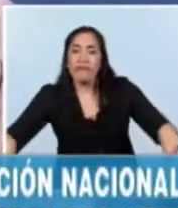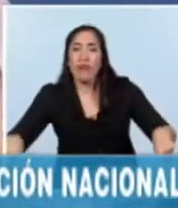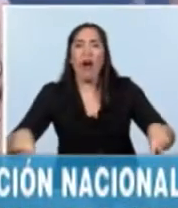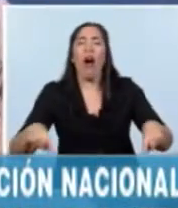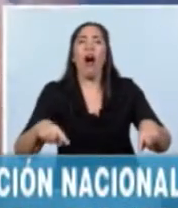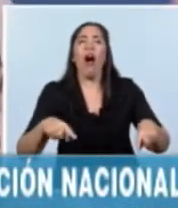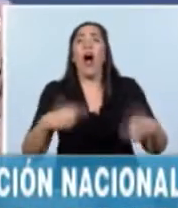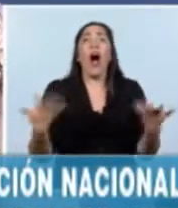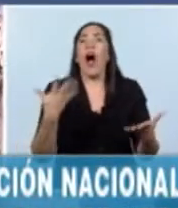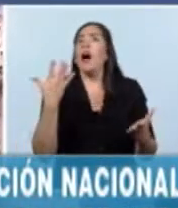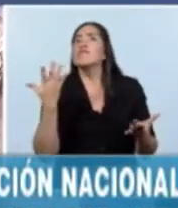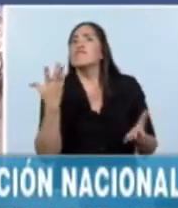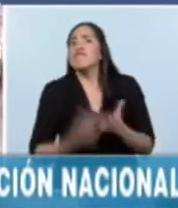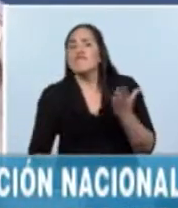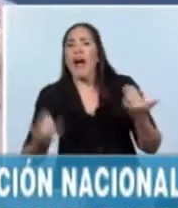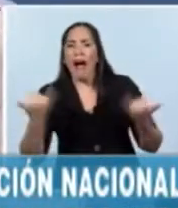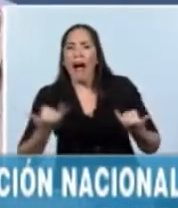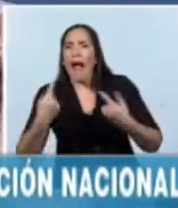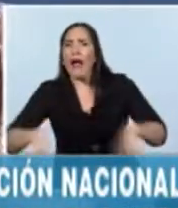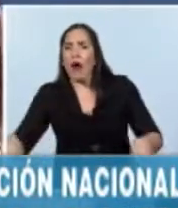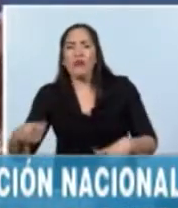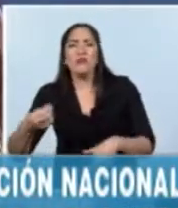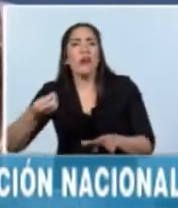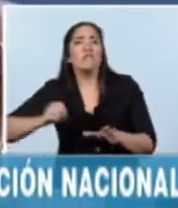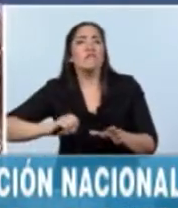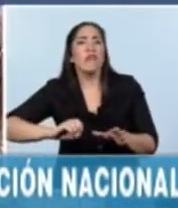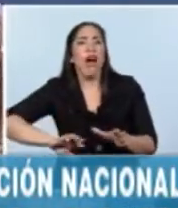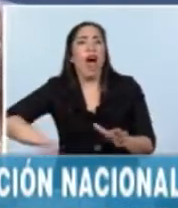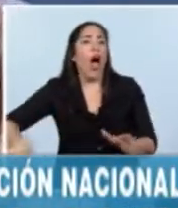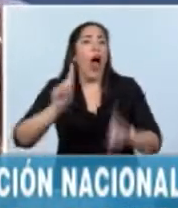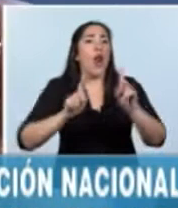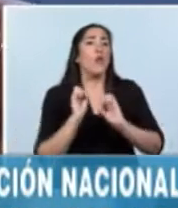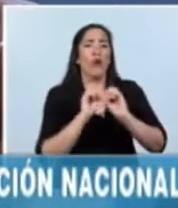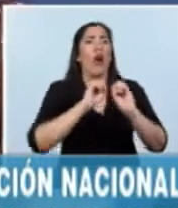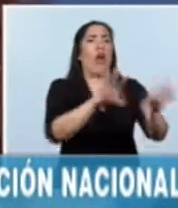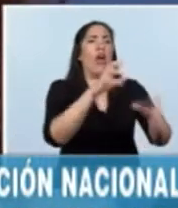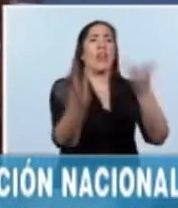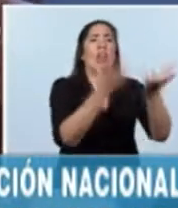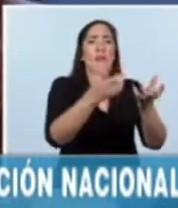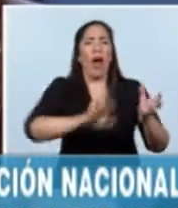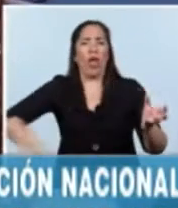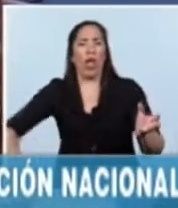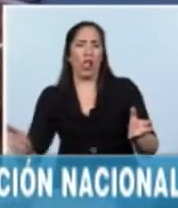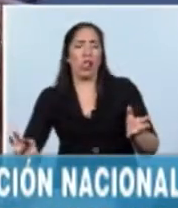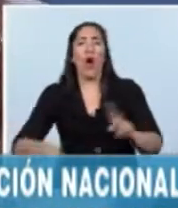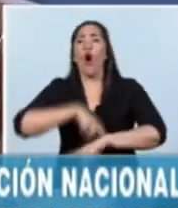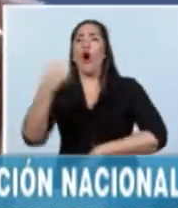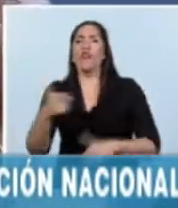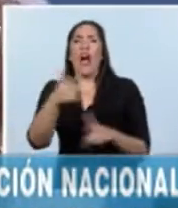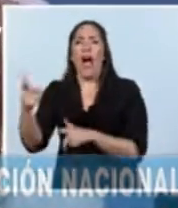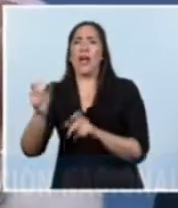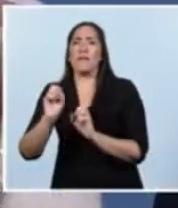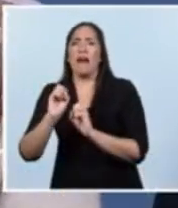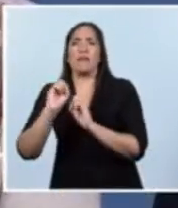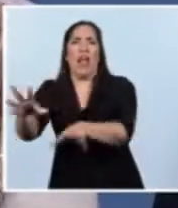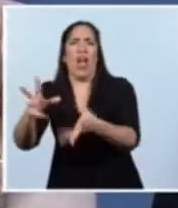puede ser que en el camino queden cosas que no se puedan quemar o armas que por ahí aparecen por otro lado y yo creo